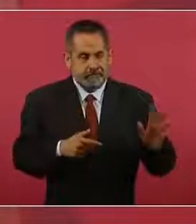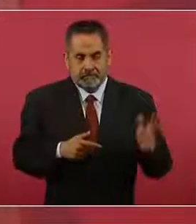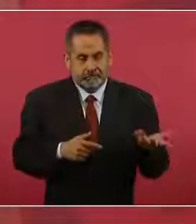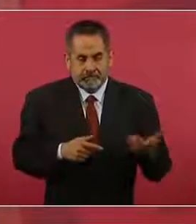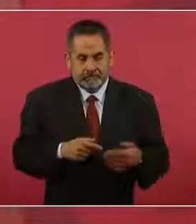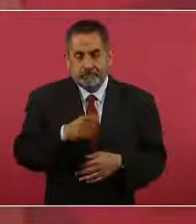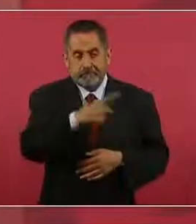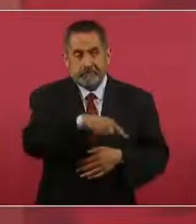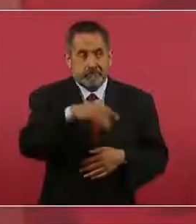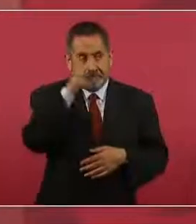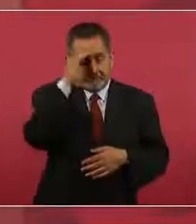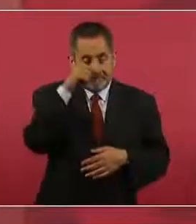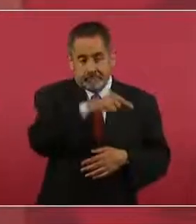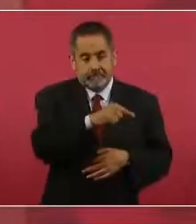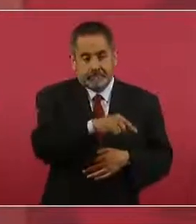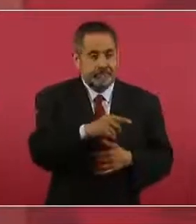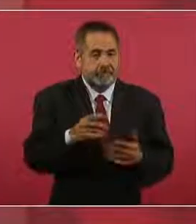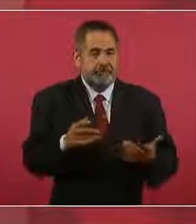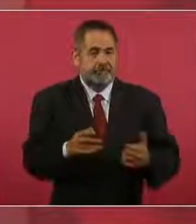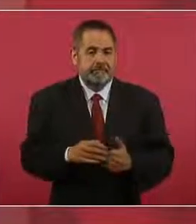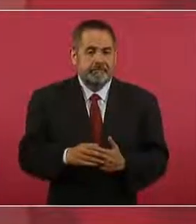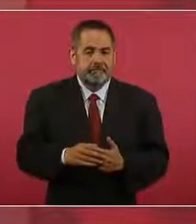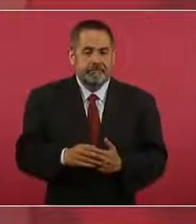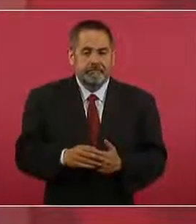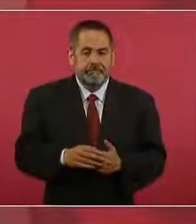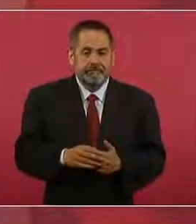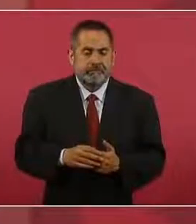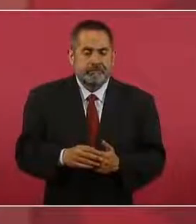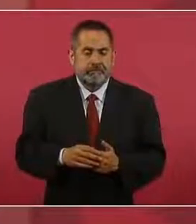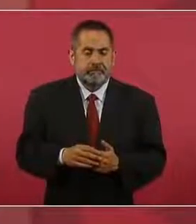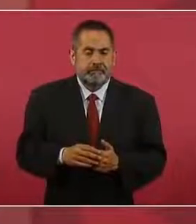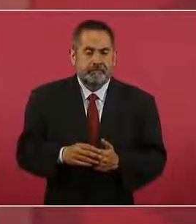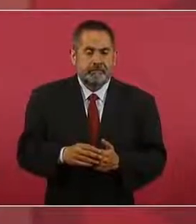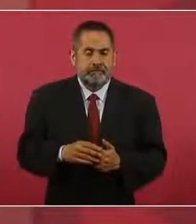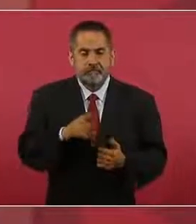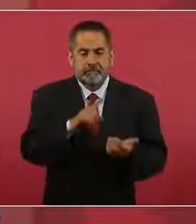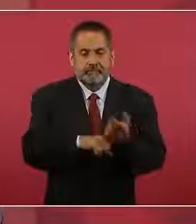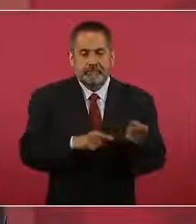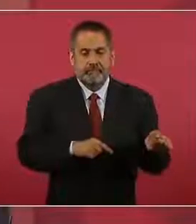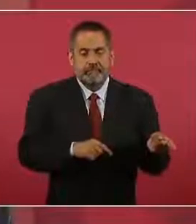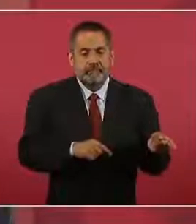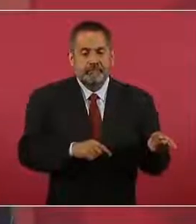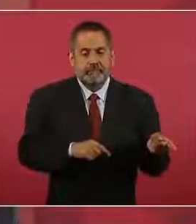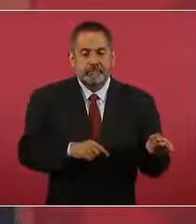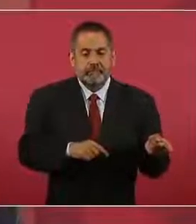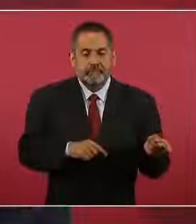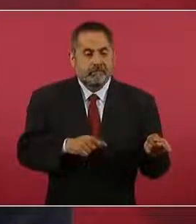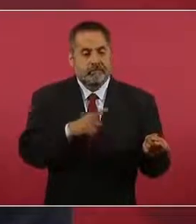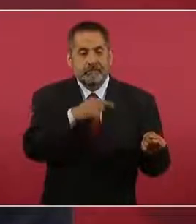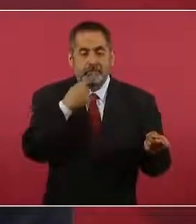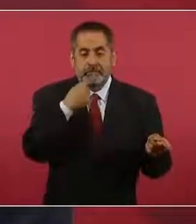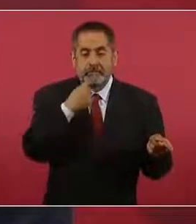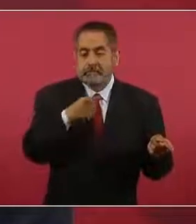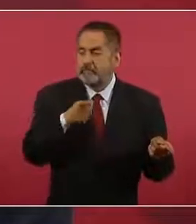me faltaría nada más decir amén.